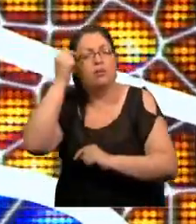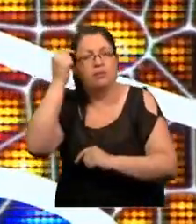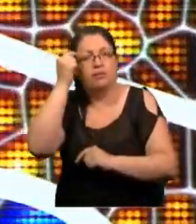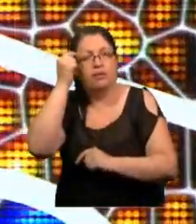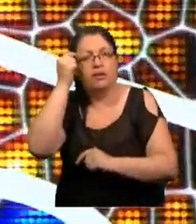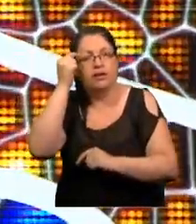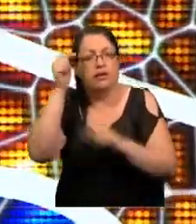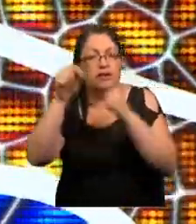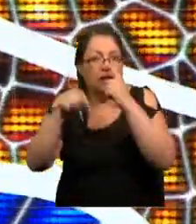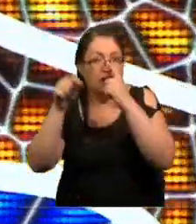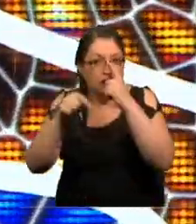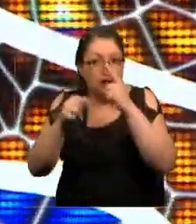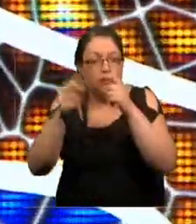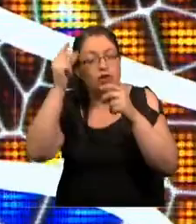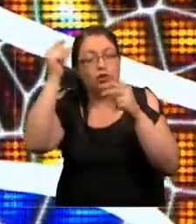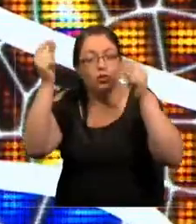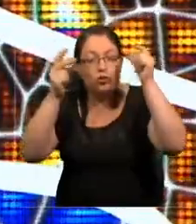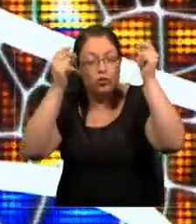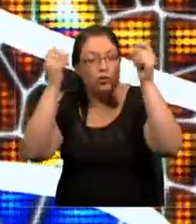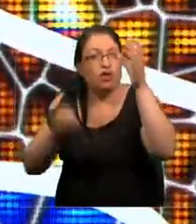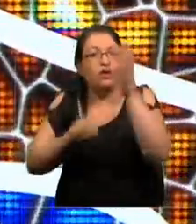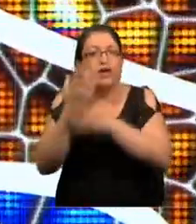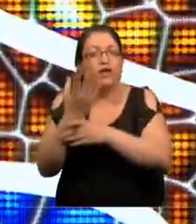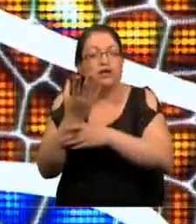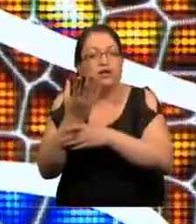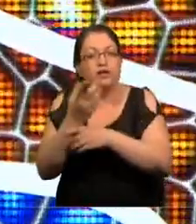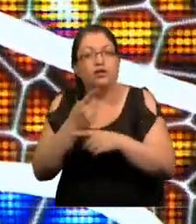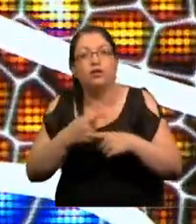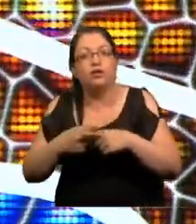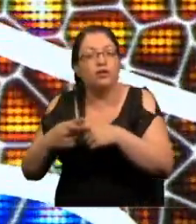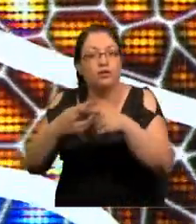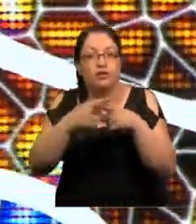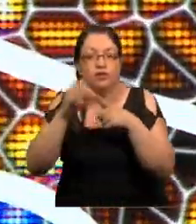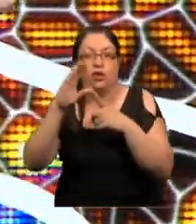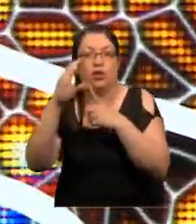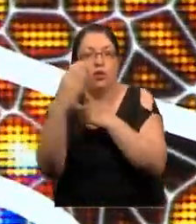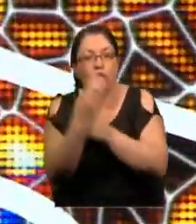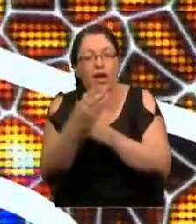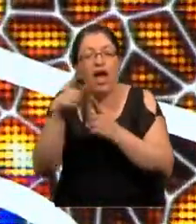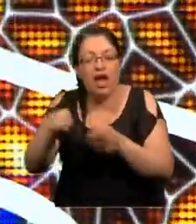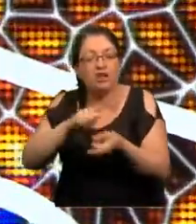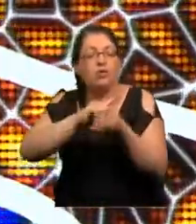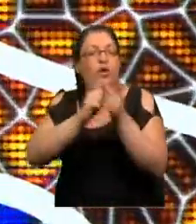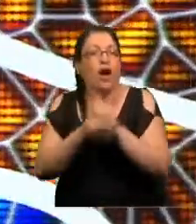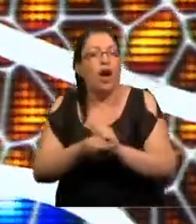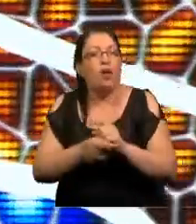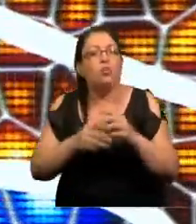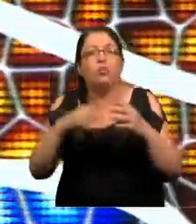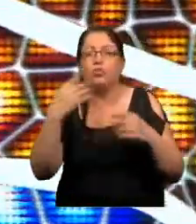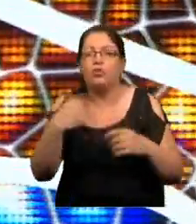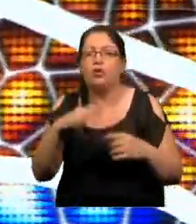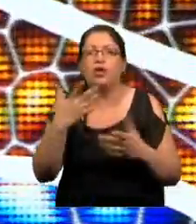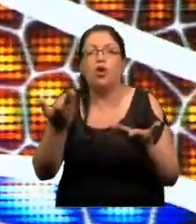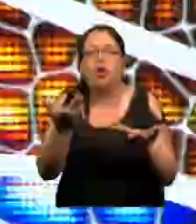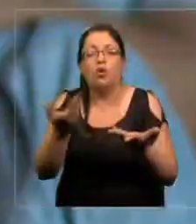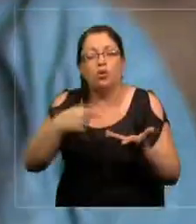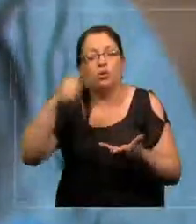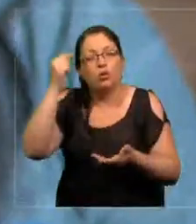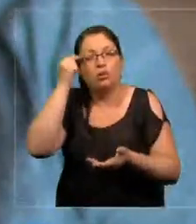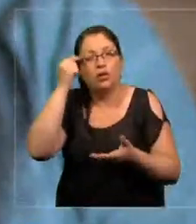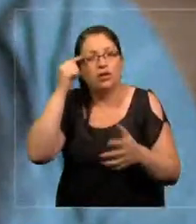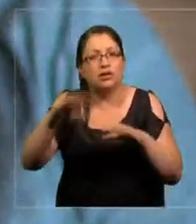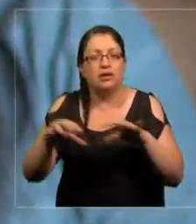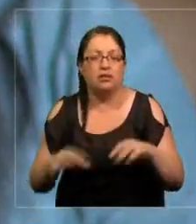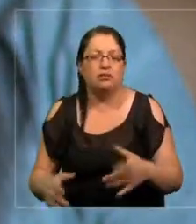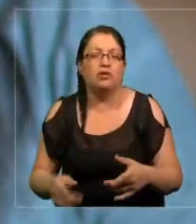innovación social-cultural, un cambio importante sobre la forma en que manejamos y pensamos las